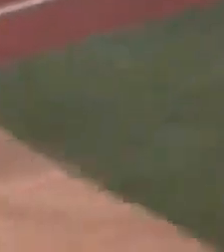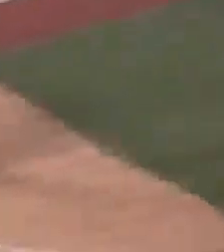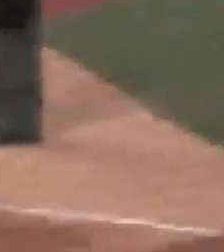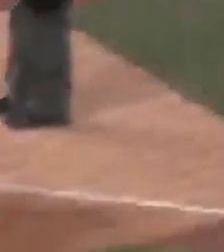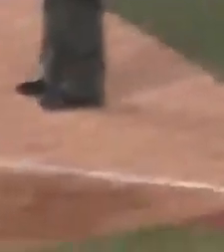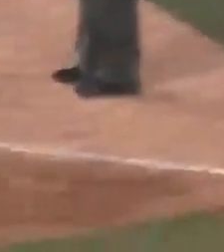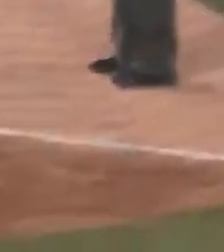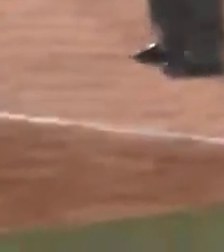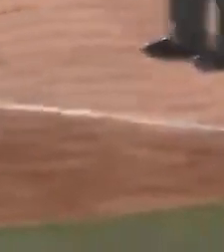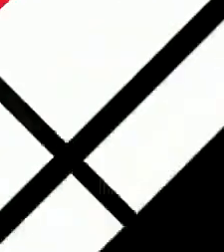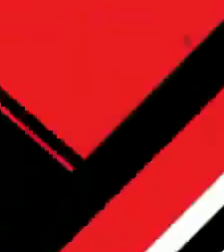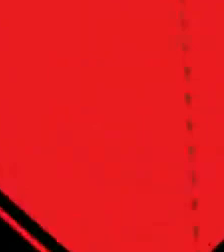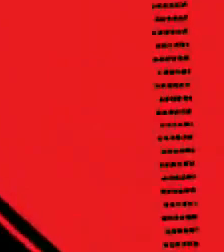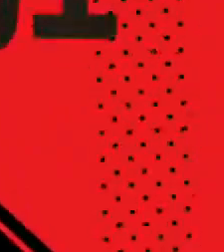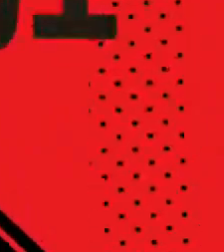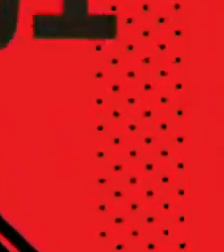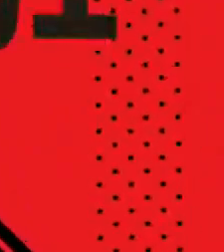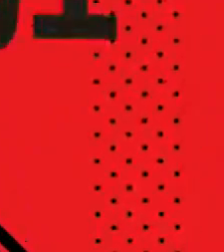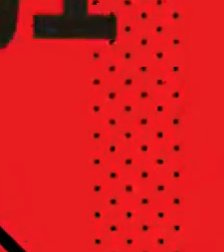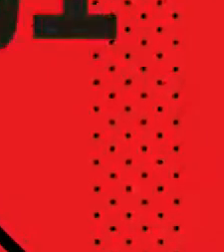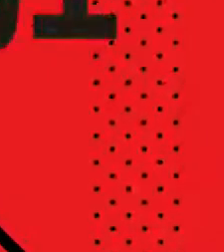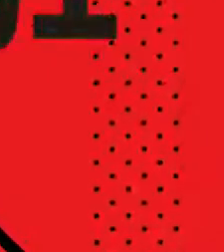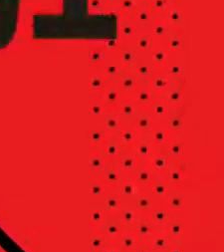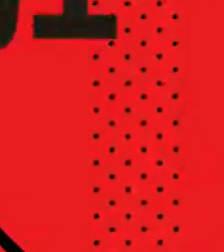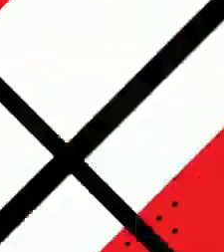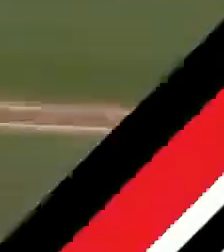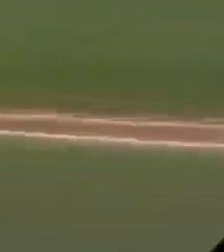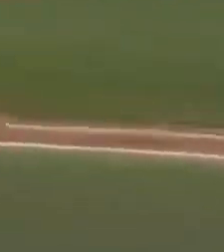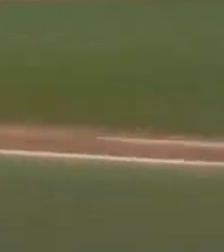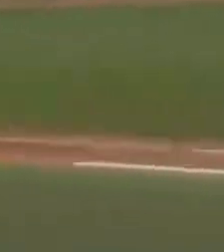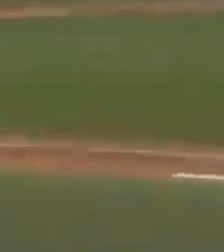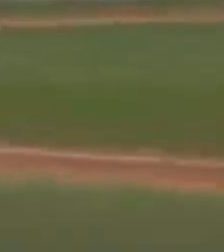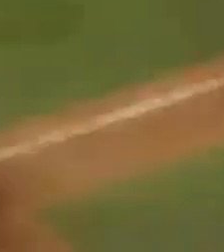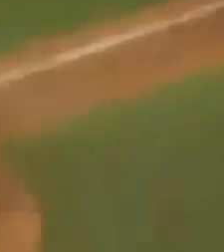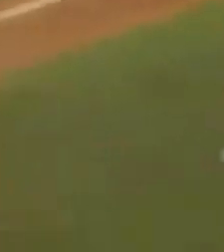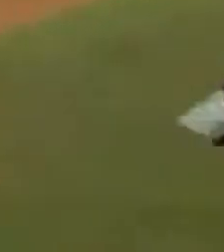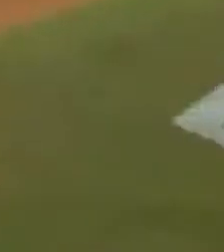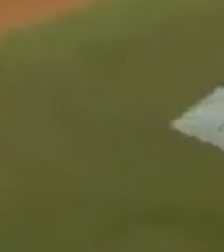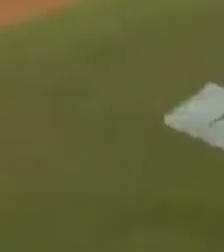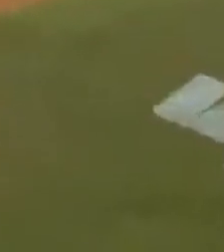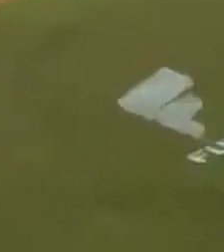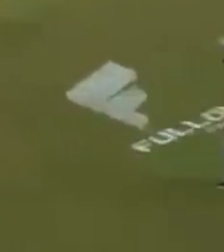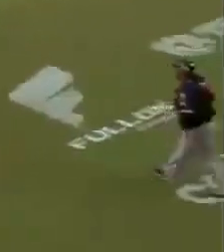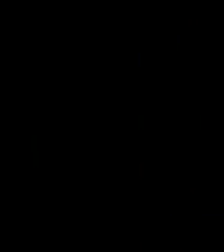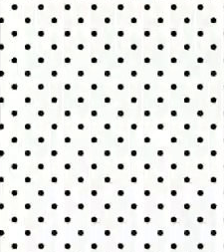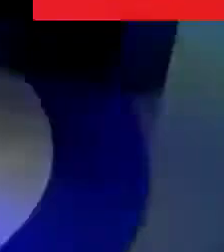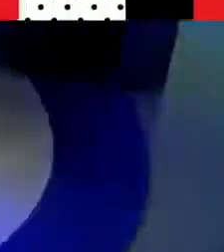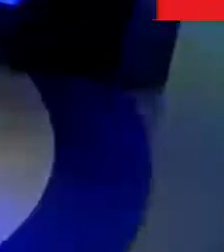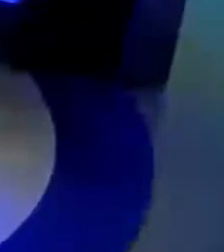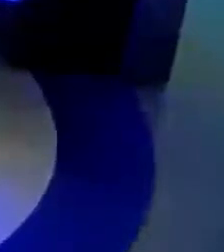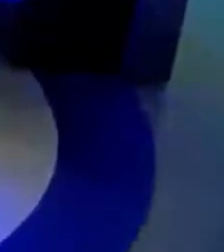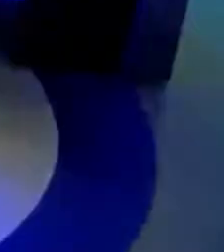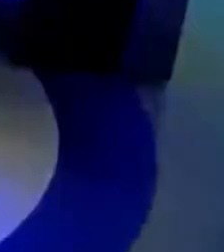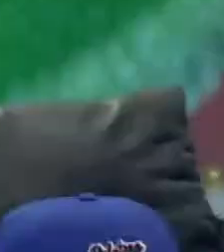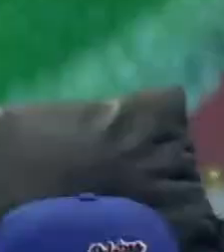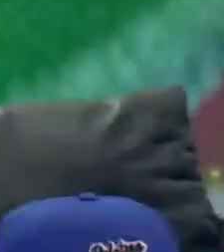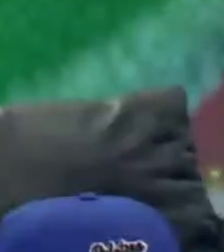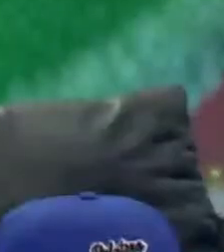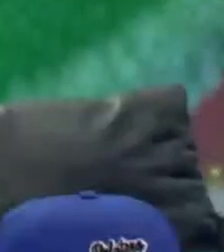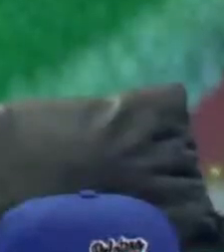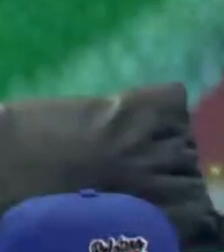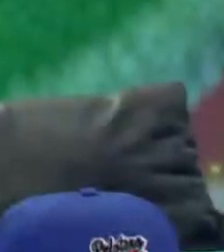partidazo. Los tecolotes de los dos laredos visitan a los mariachis en suelo tapatío. Y el domingo por la noche,